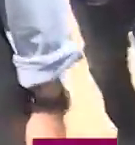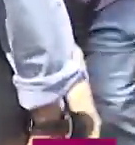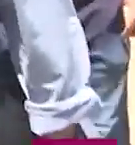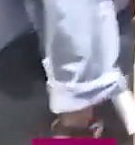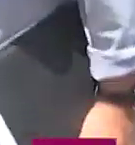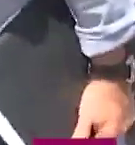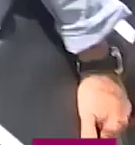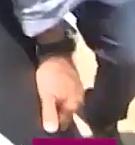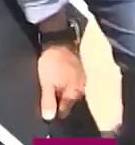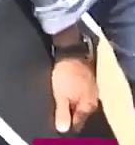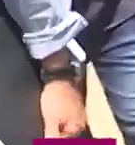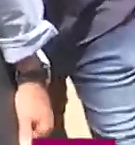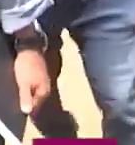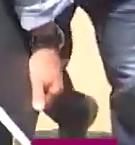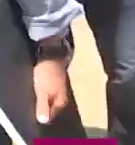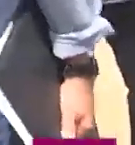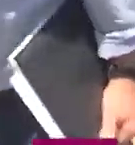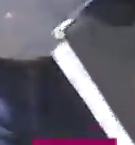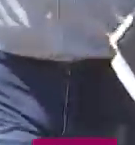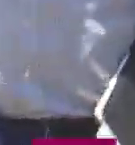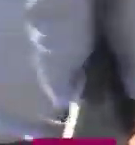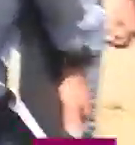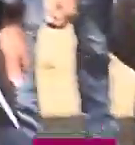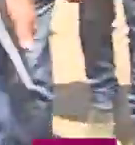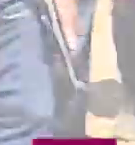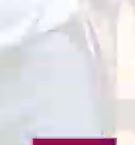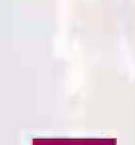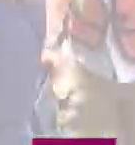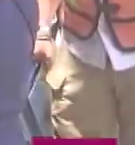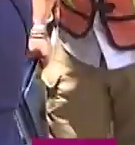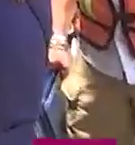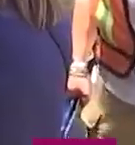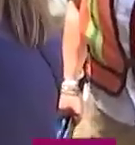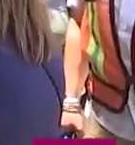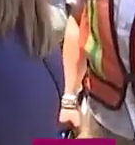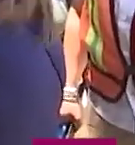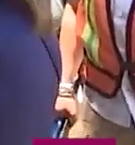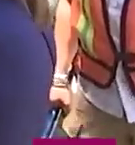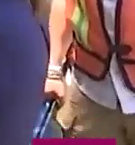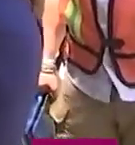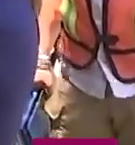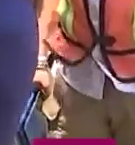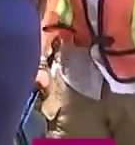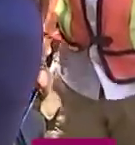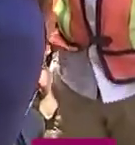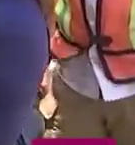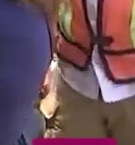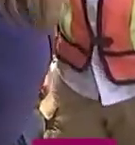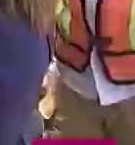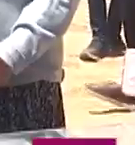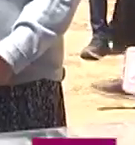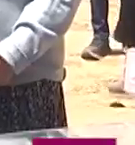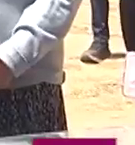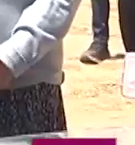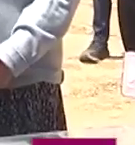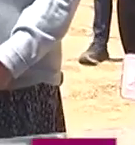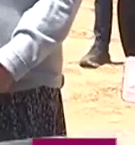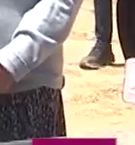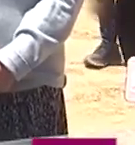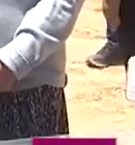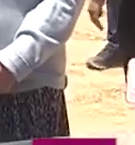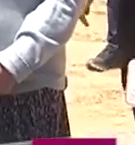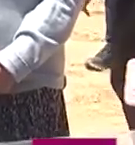sí, esto va a ser súper. Va a ser el ritmo. En su recorrido, la gobernadora Lorena Cuellar Cisneros estuvo